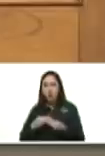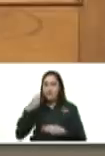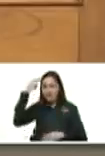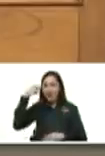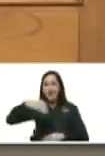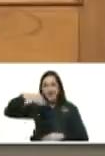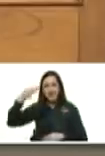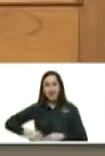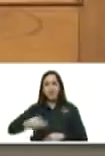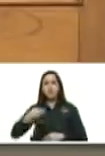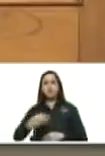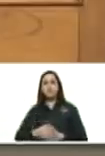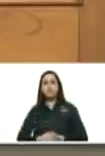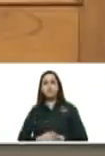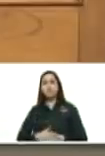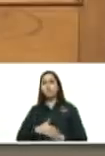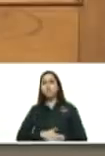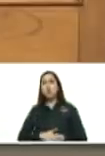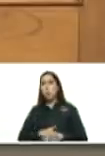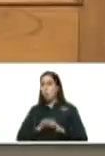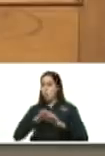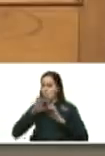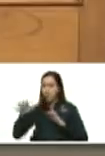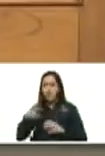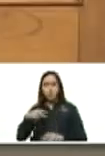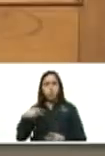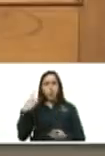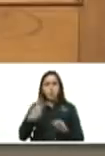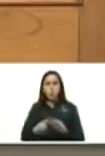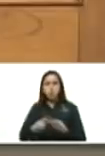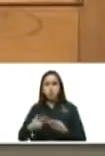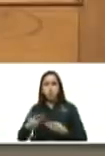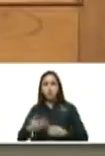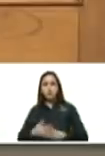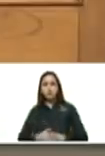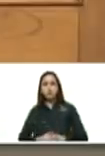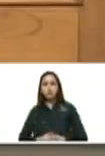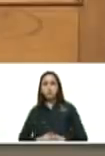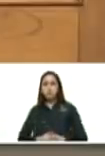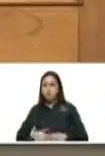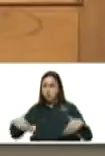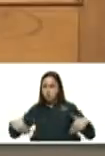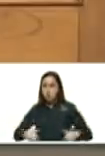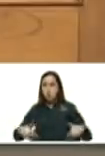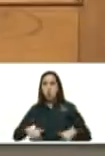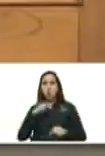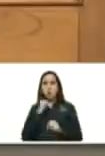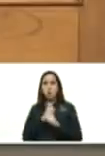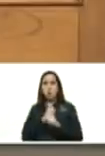realidades con la mayor de las voluntades y de los esfuerzos